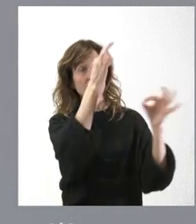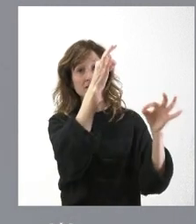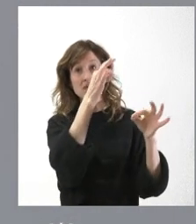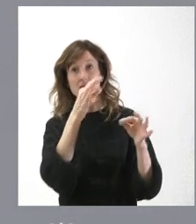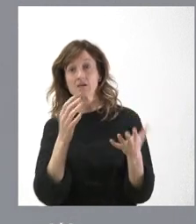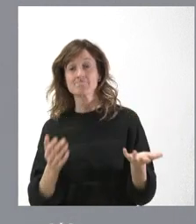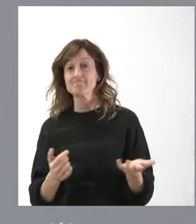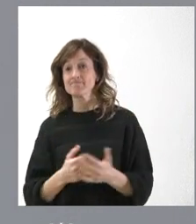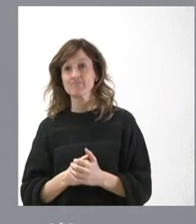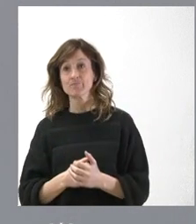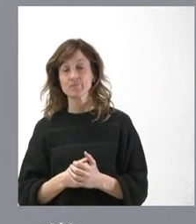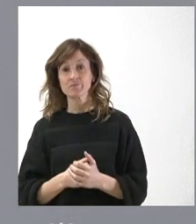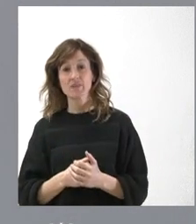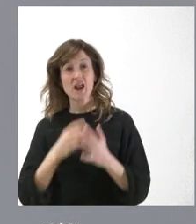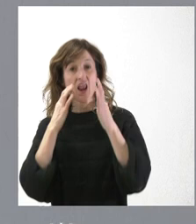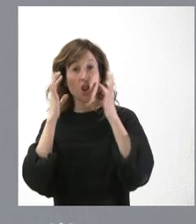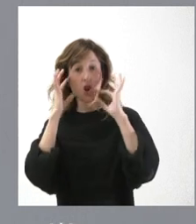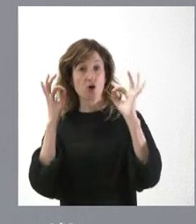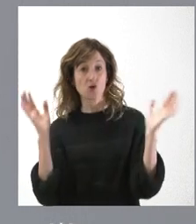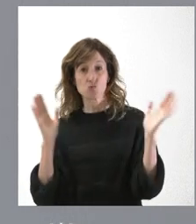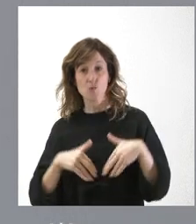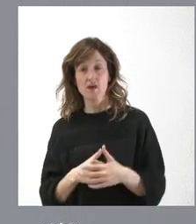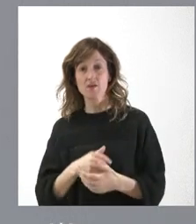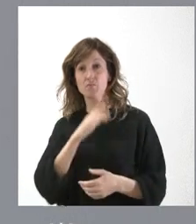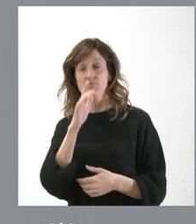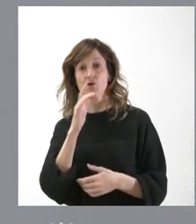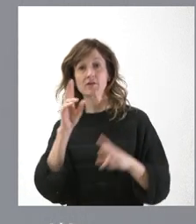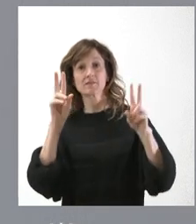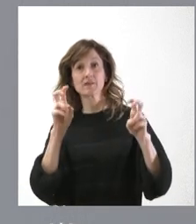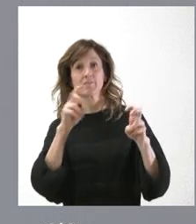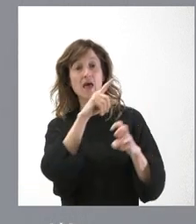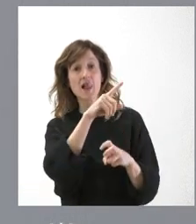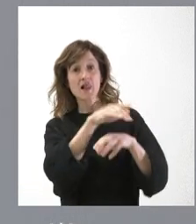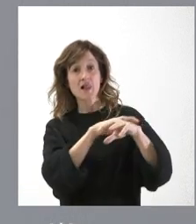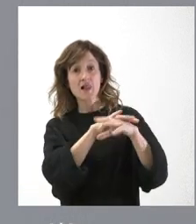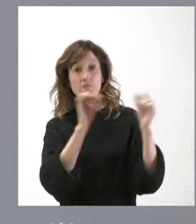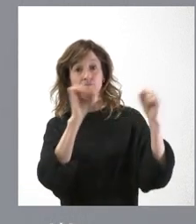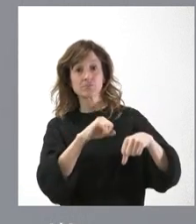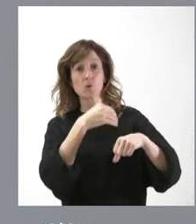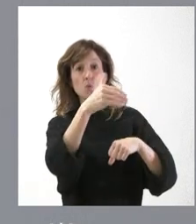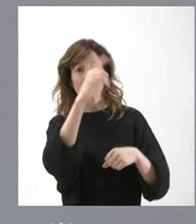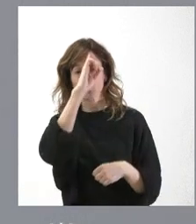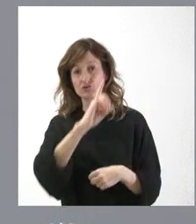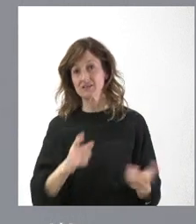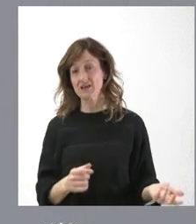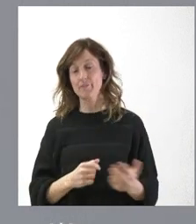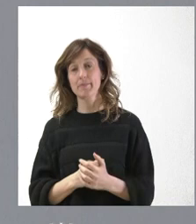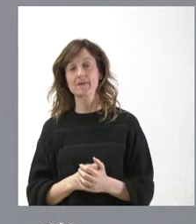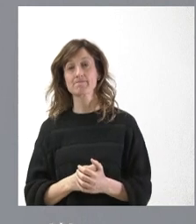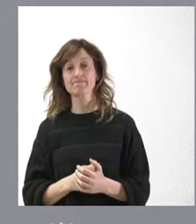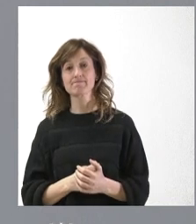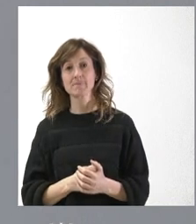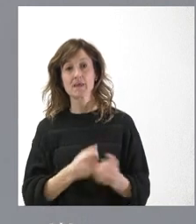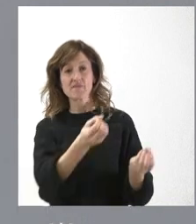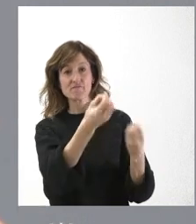pues yo creo que no sería lo razonable, porque hoy en día no hay un escenario claro de cuándo se va a poder aprobar el presupuesto del Gobierno, ni siquiera nos ha dado